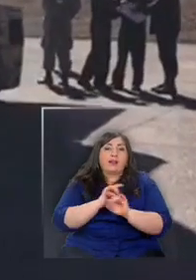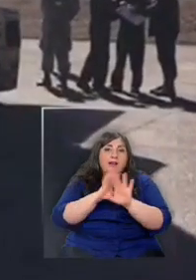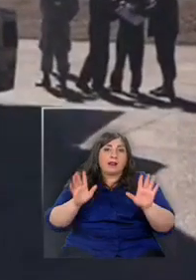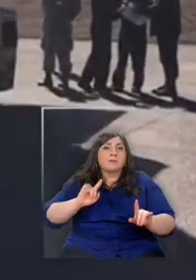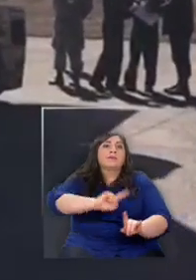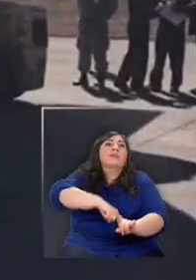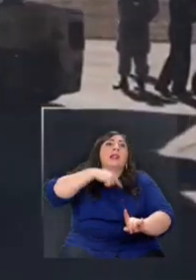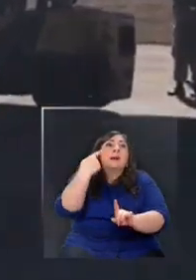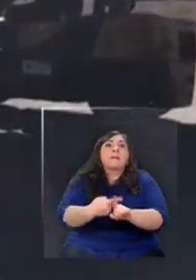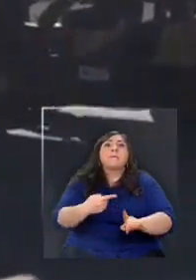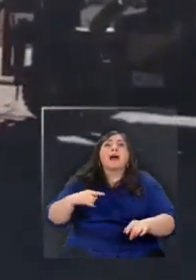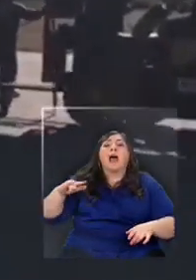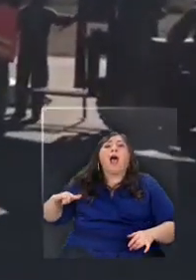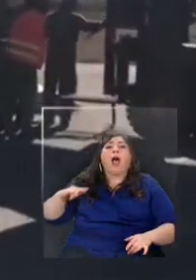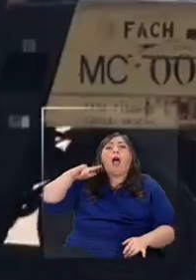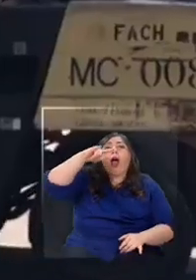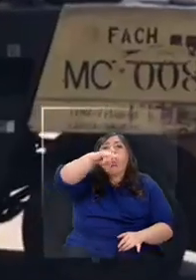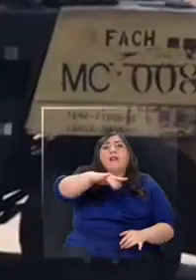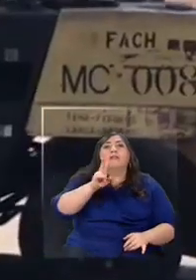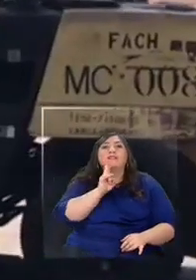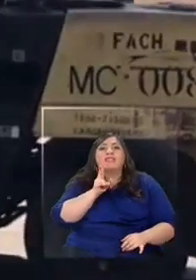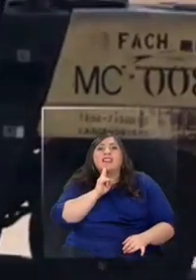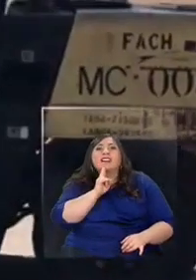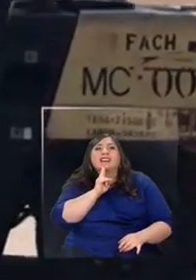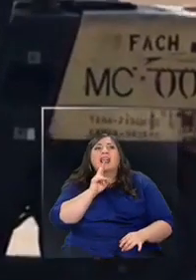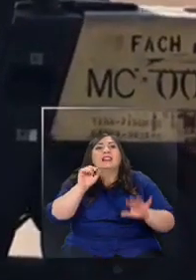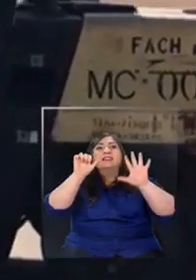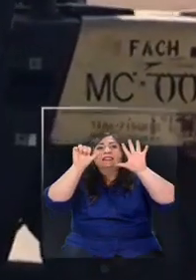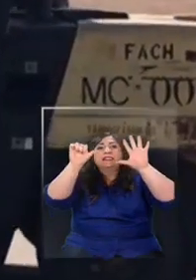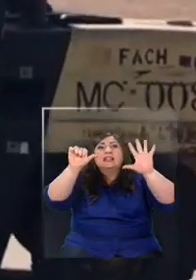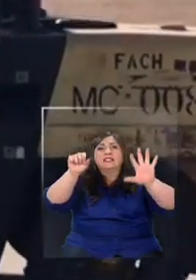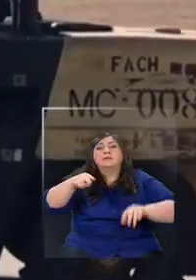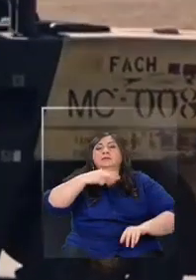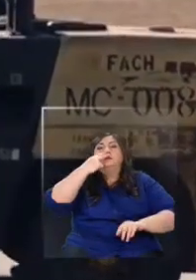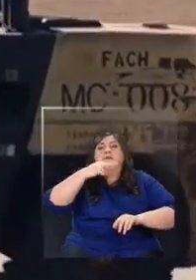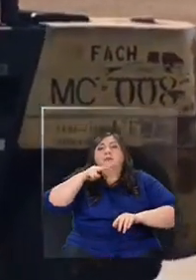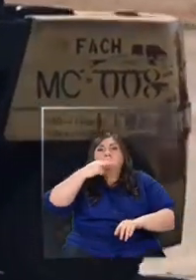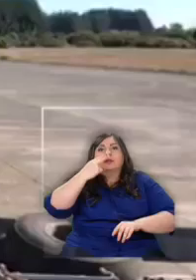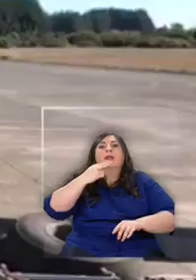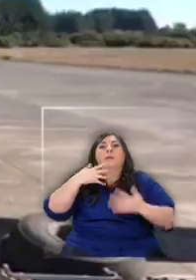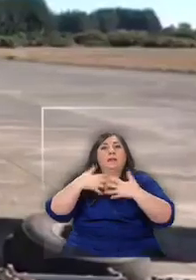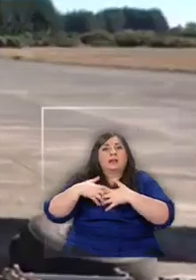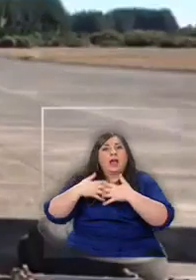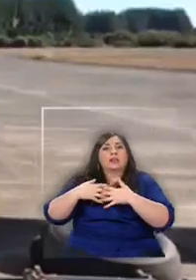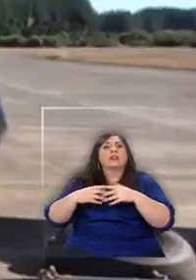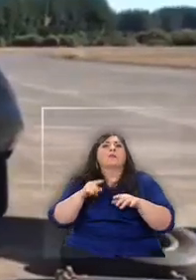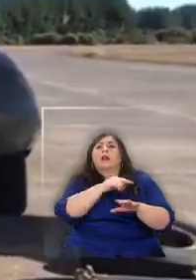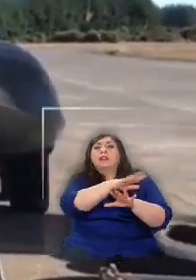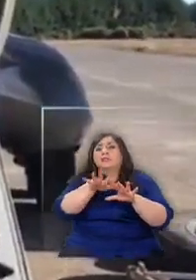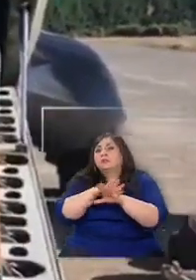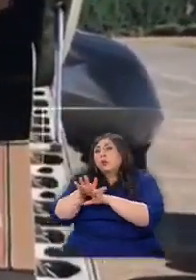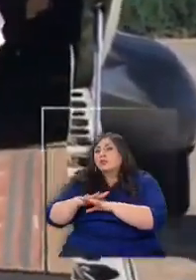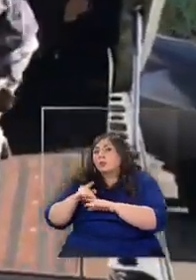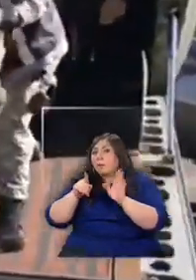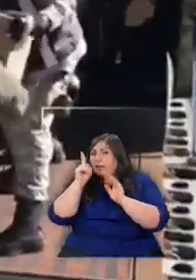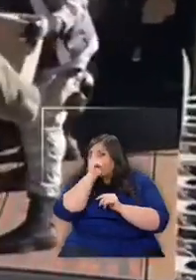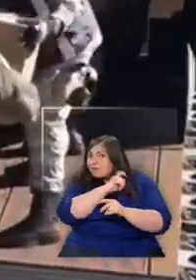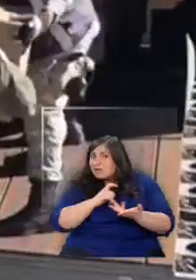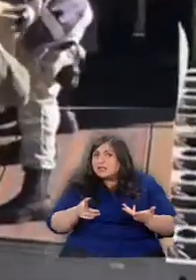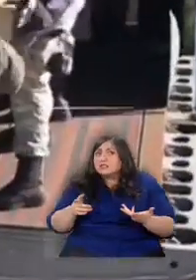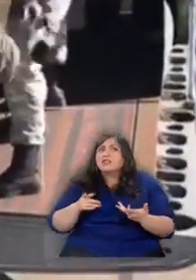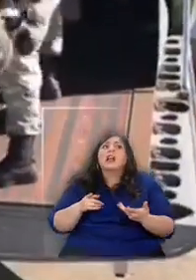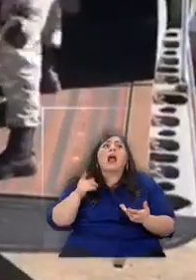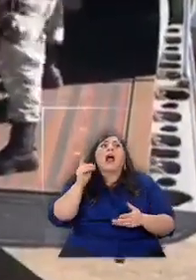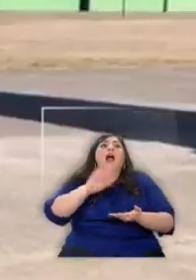Adicionalmente, y día aérea, este viernes llegaron a la zona seis ventiladores mecánicos para el tratamiento de los casos más complejos derivados